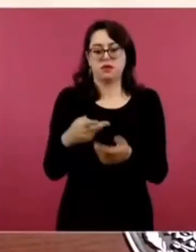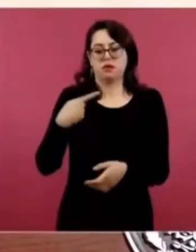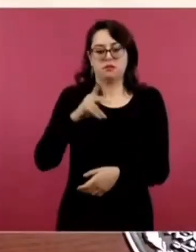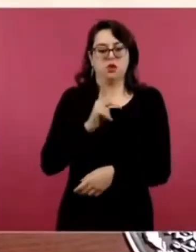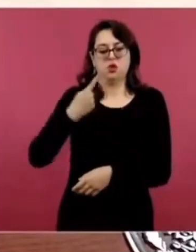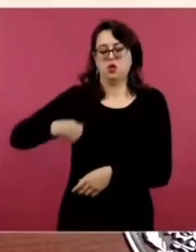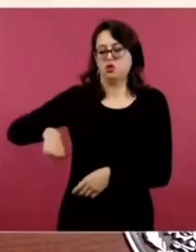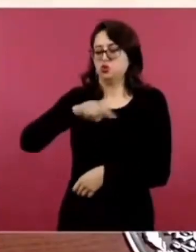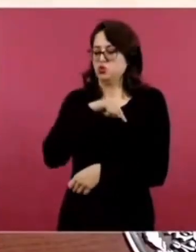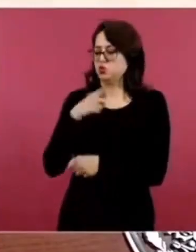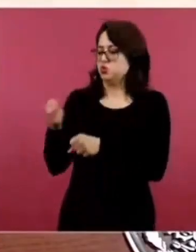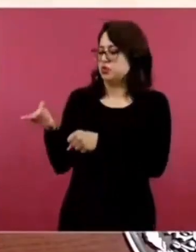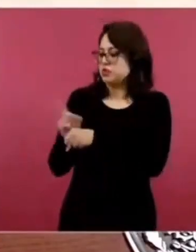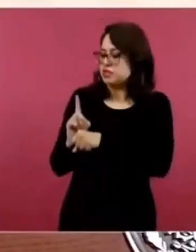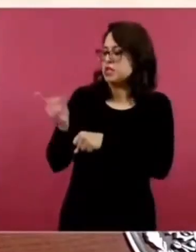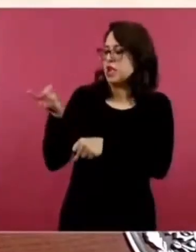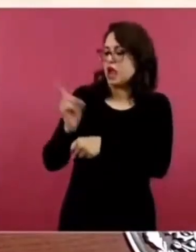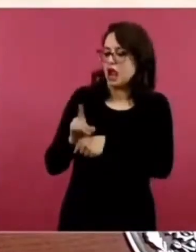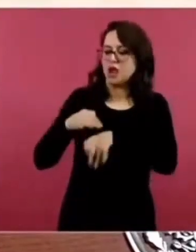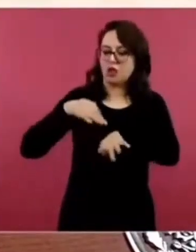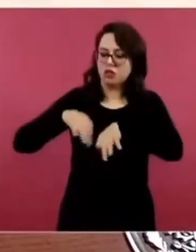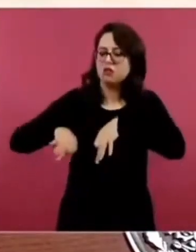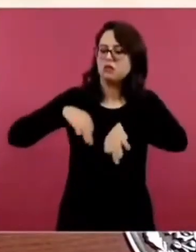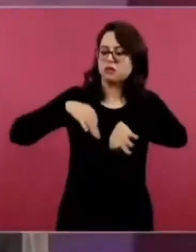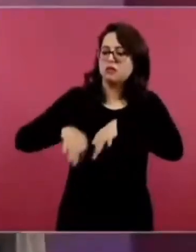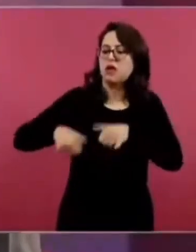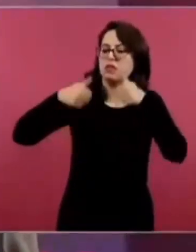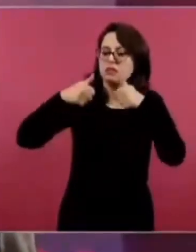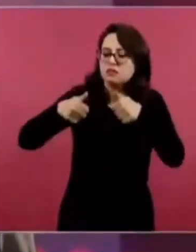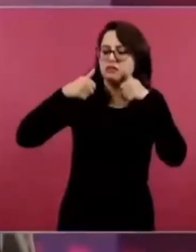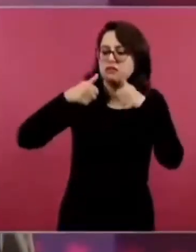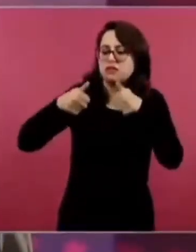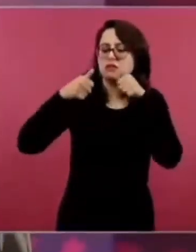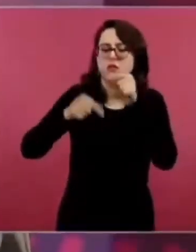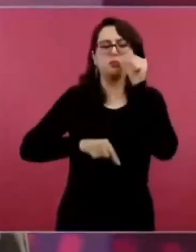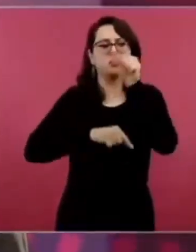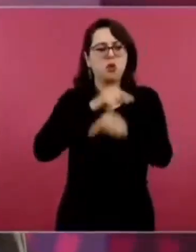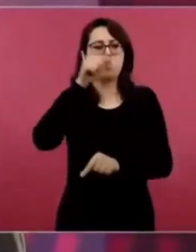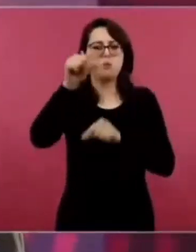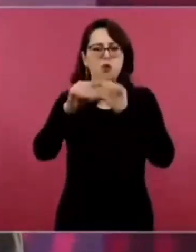Y vamos avanzando en ese propósito.